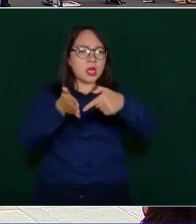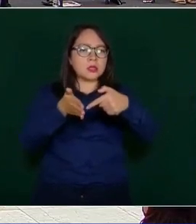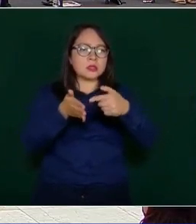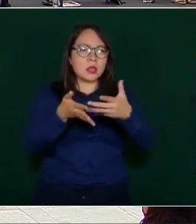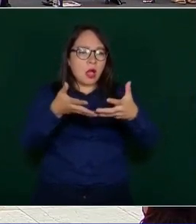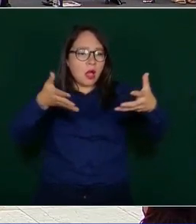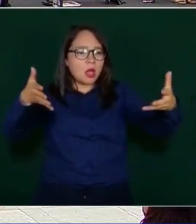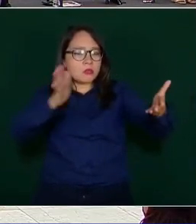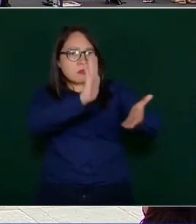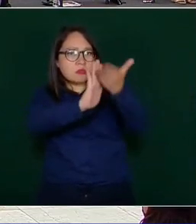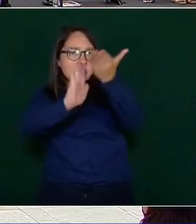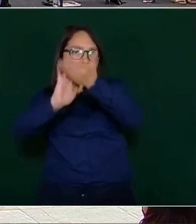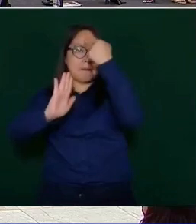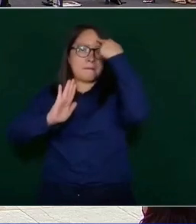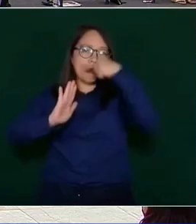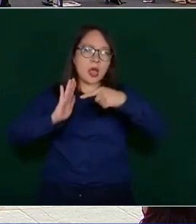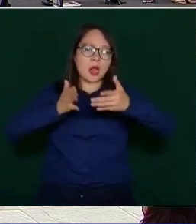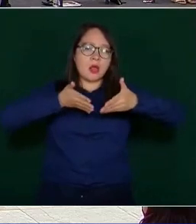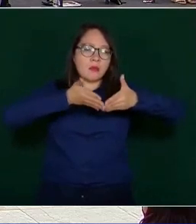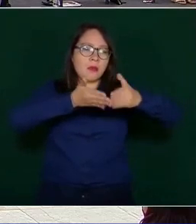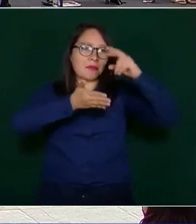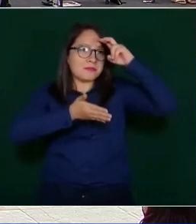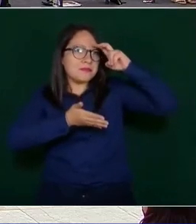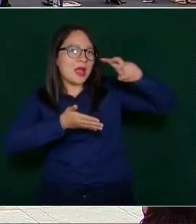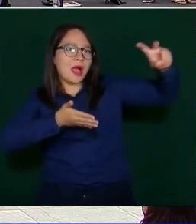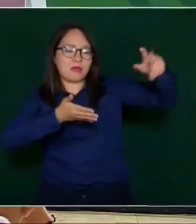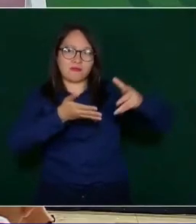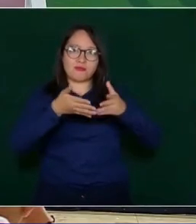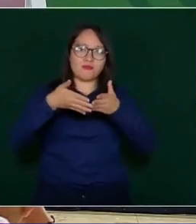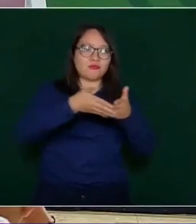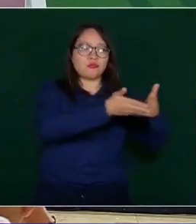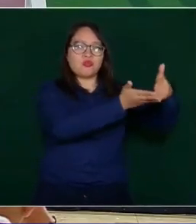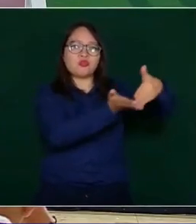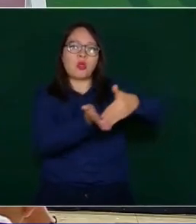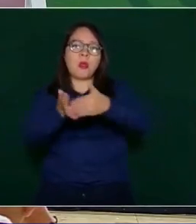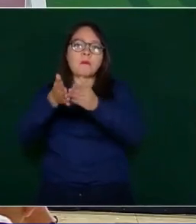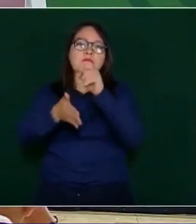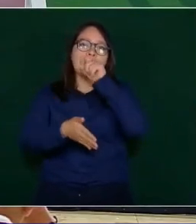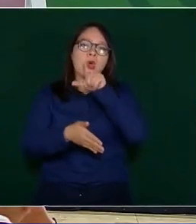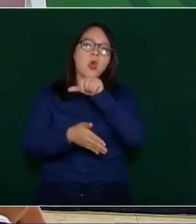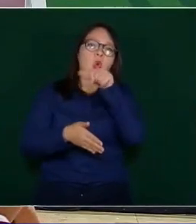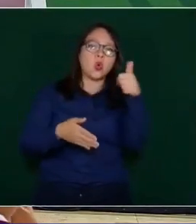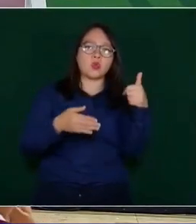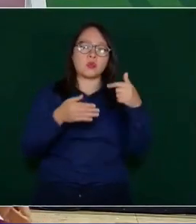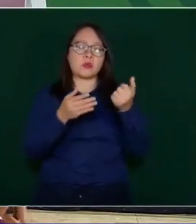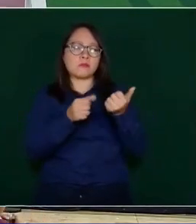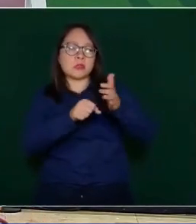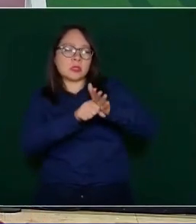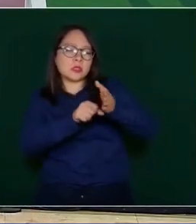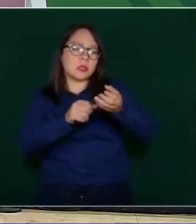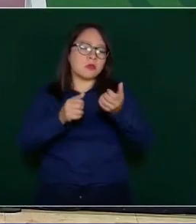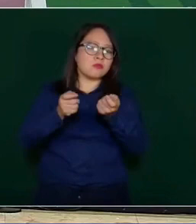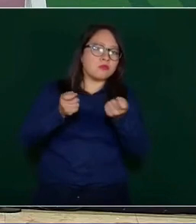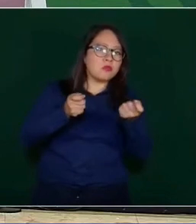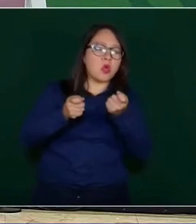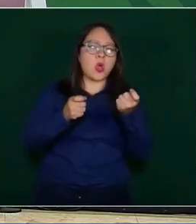y habrá un área, una administración portuaria que tendrá la Secretaría de Marina.